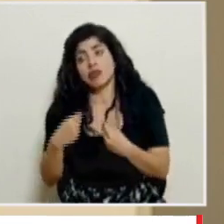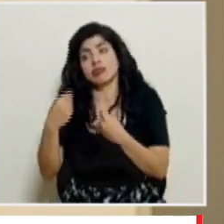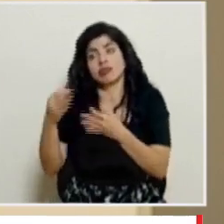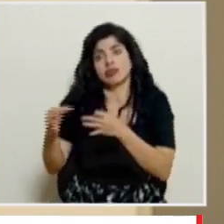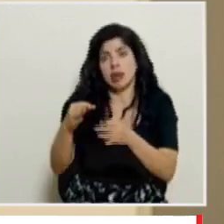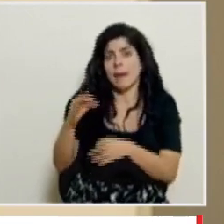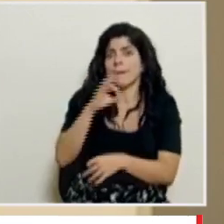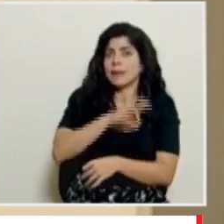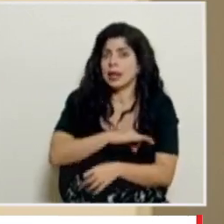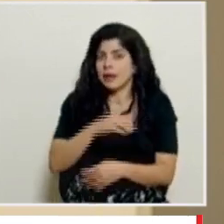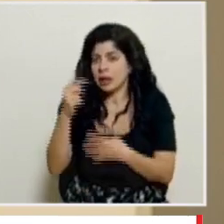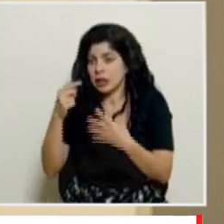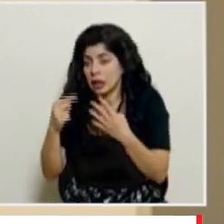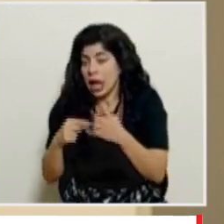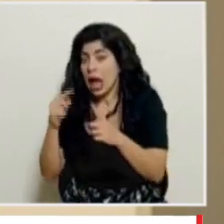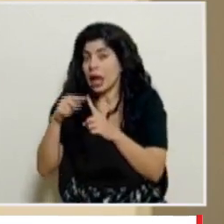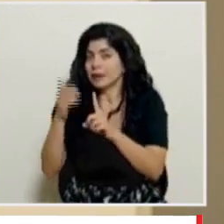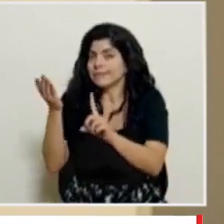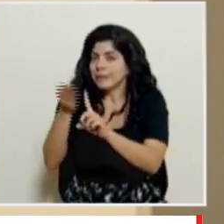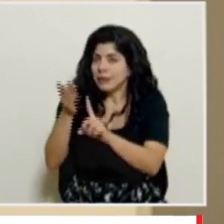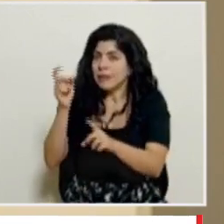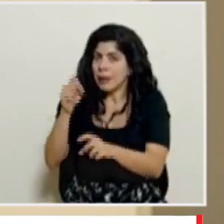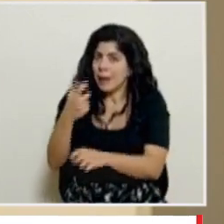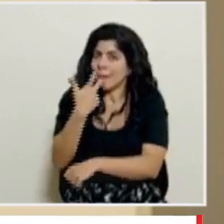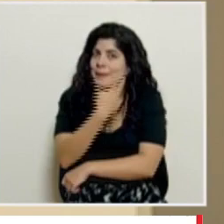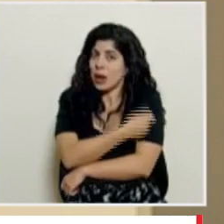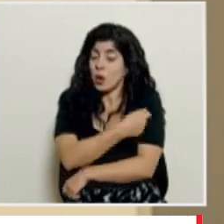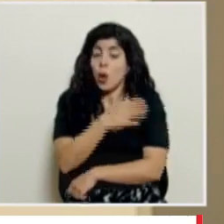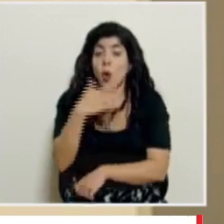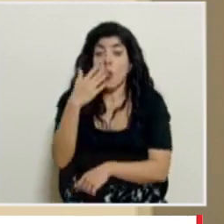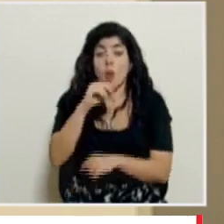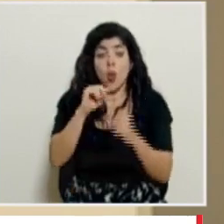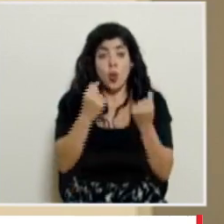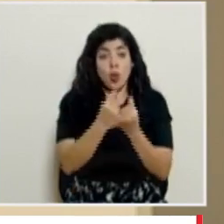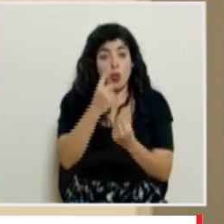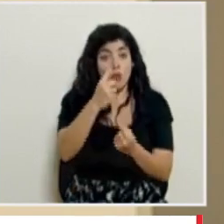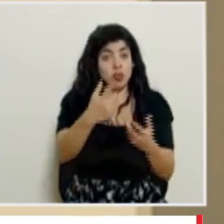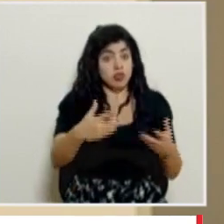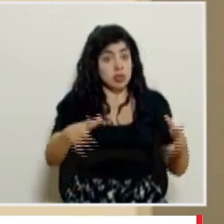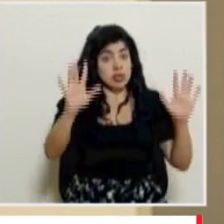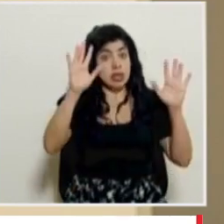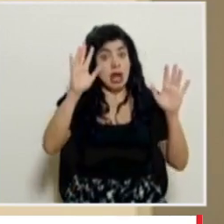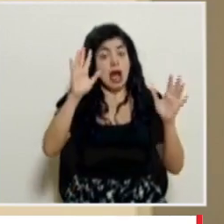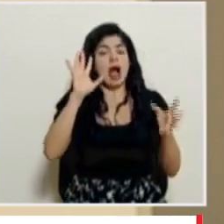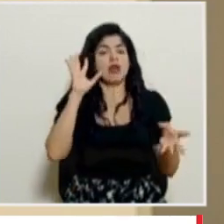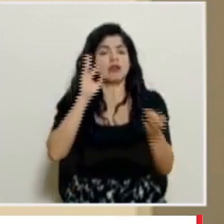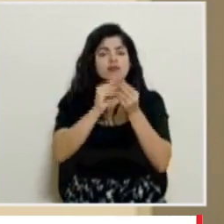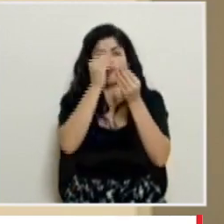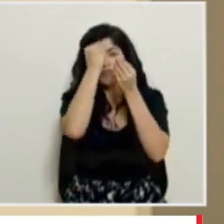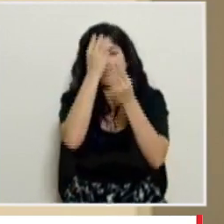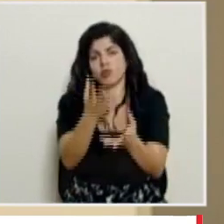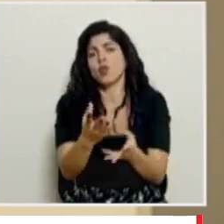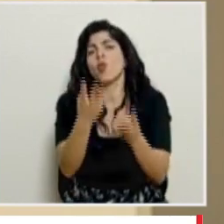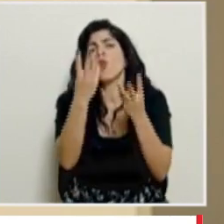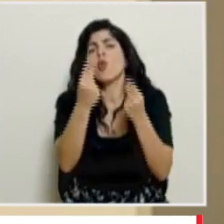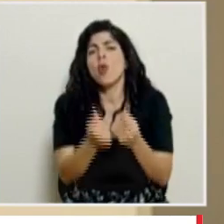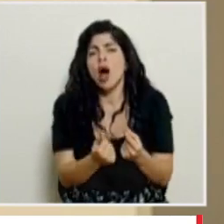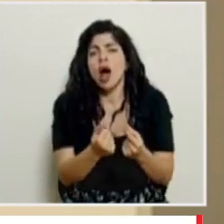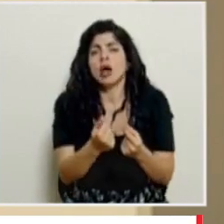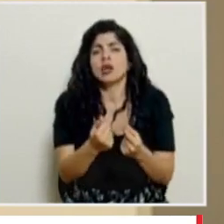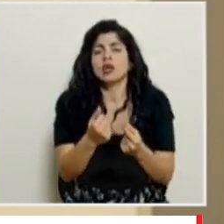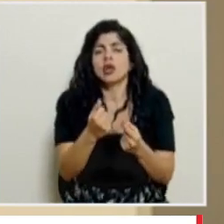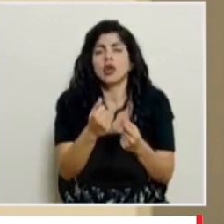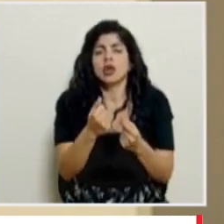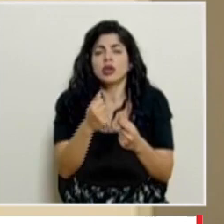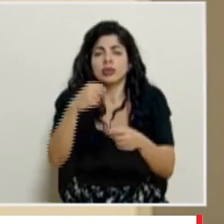y convencerlos de que se vacunen ya cuando completemos todo el grupo uno vamos a dar un corte de cuáles son todos los casos a